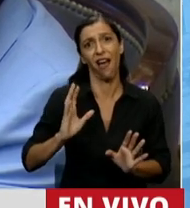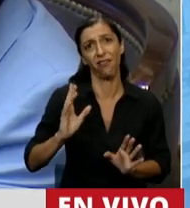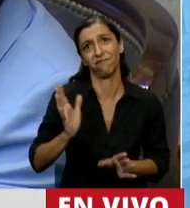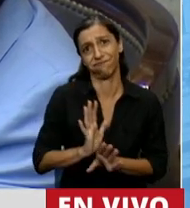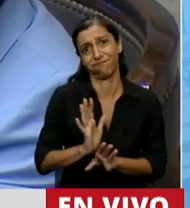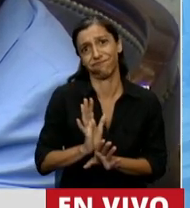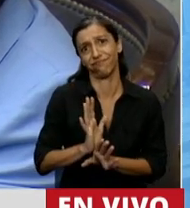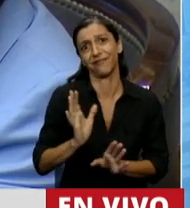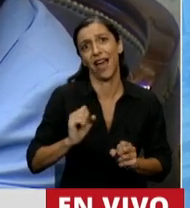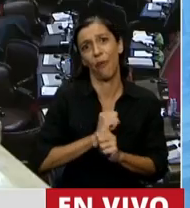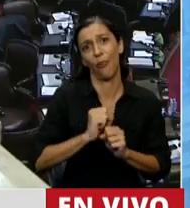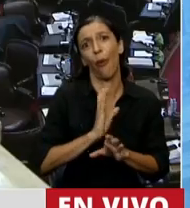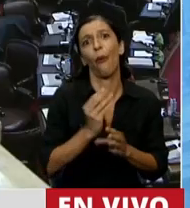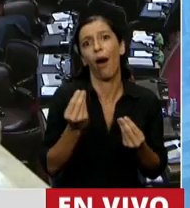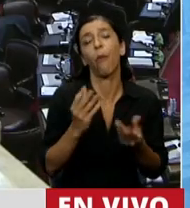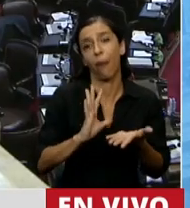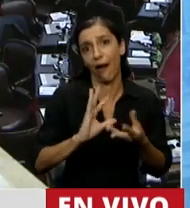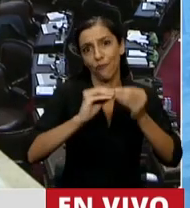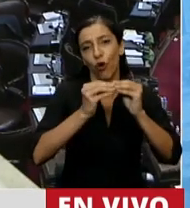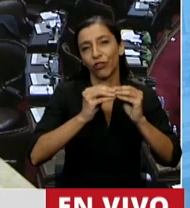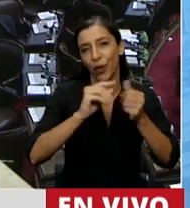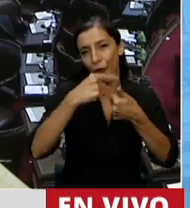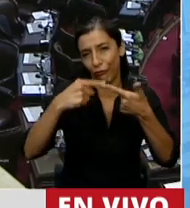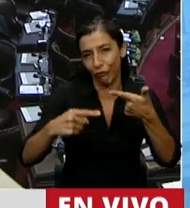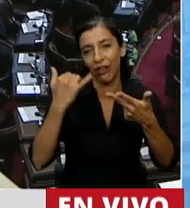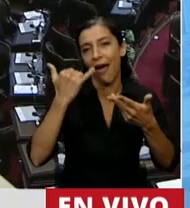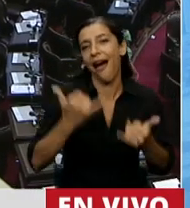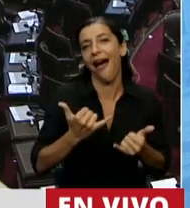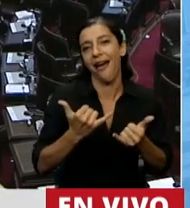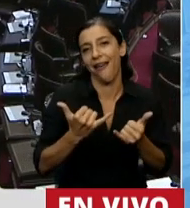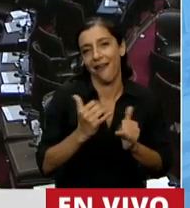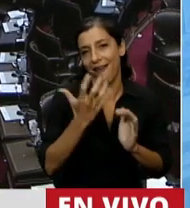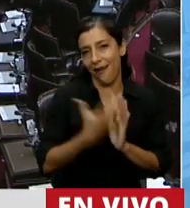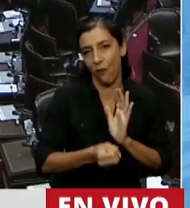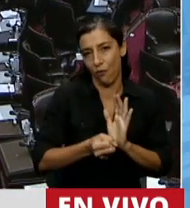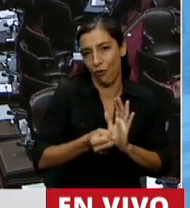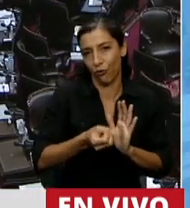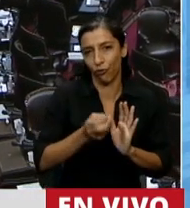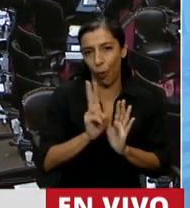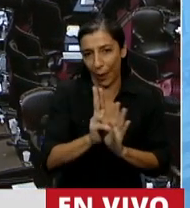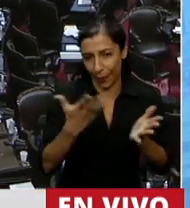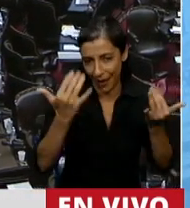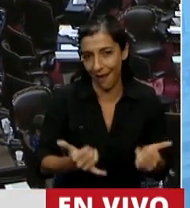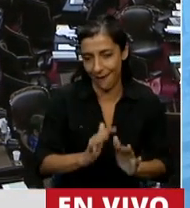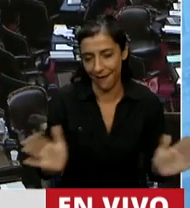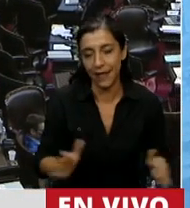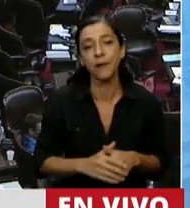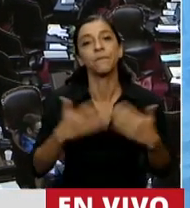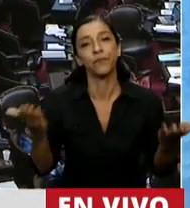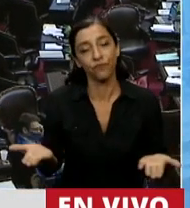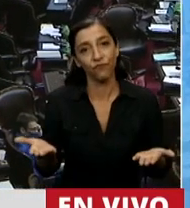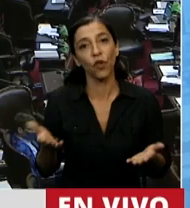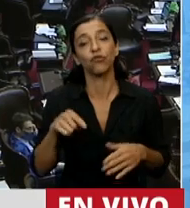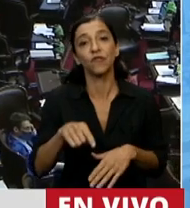supuestos. Con lo cual, la discusión actual se centra en precisar a qué otros supuestos